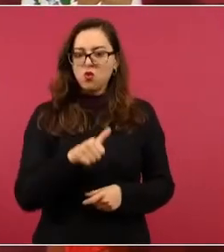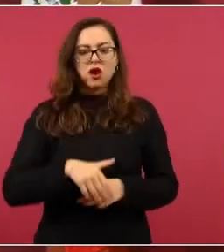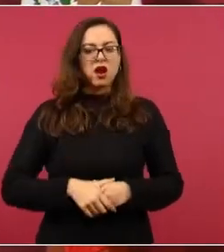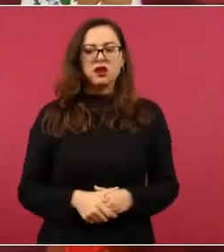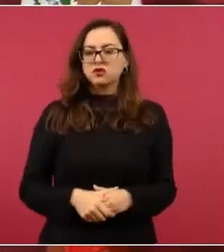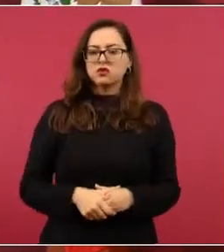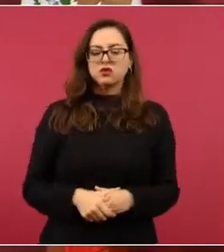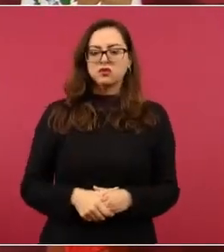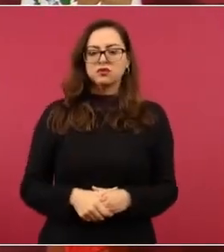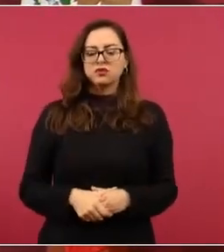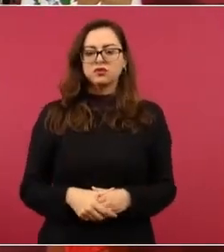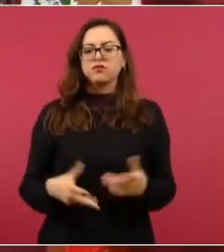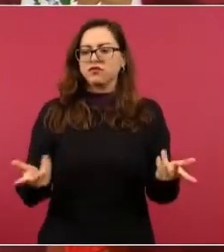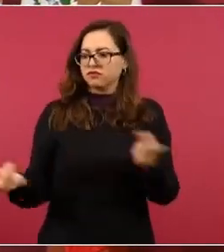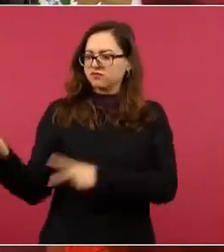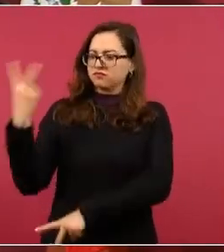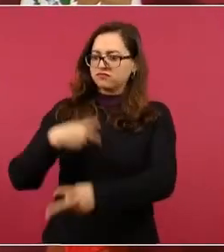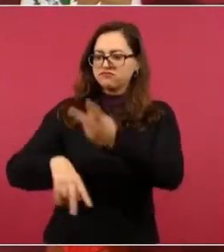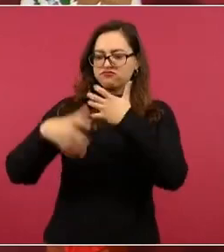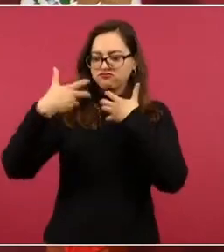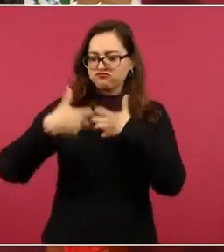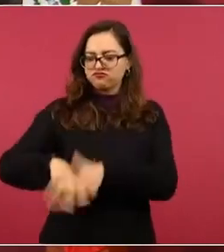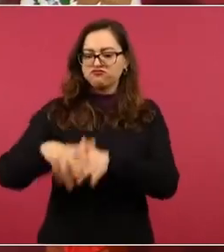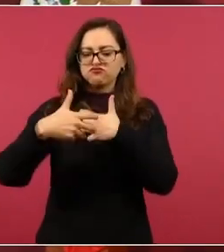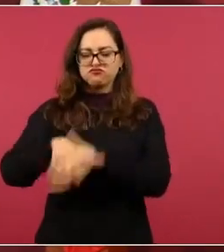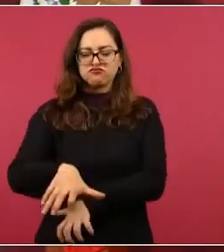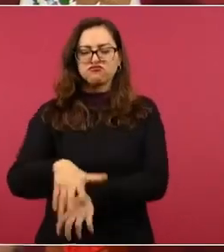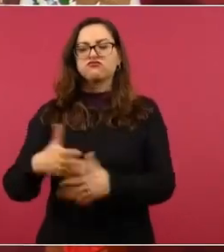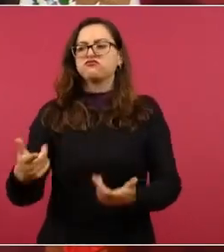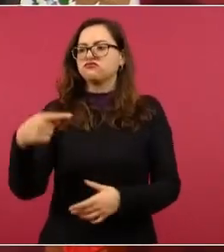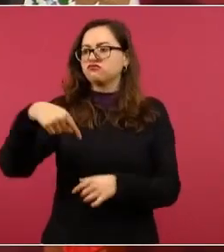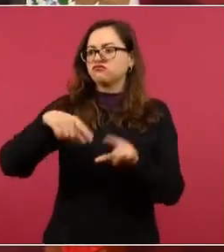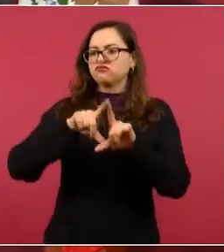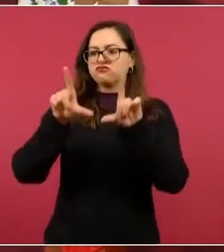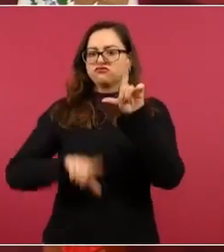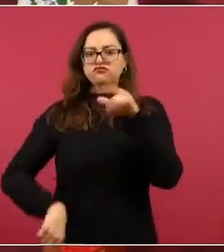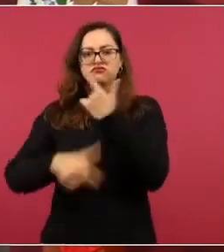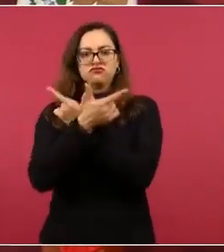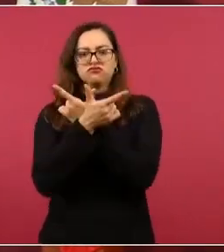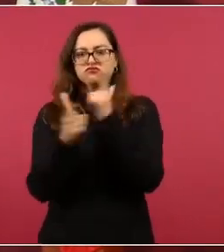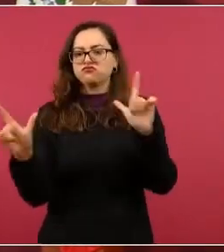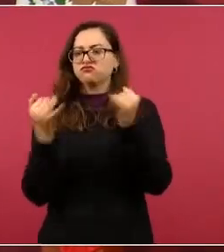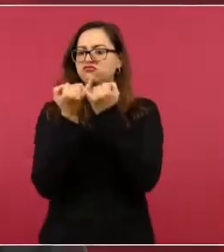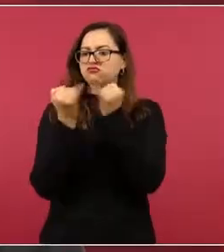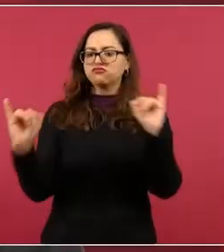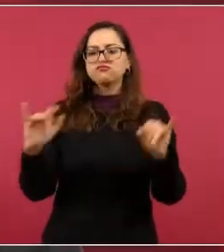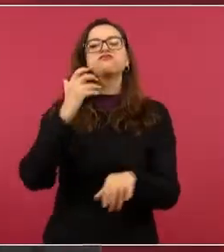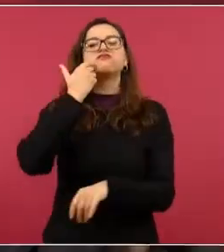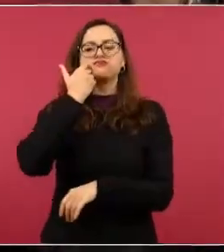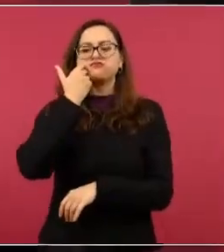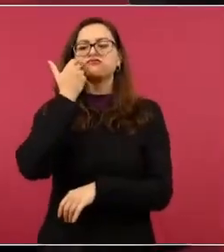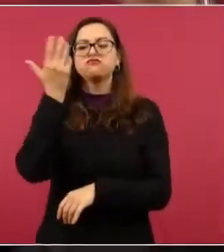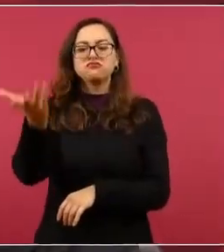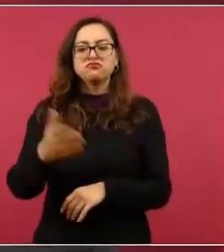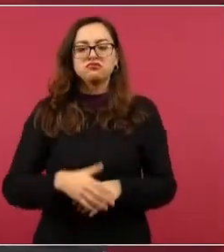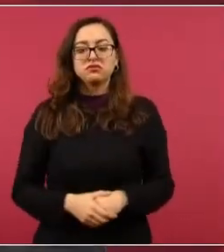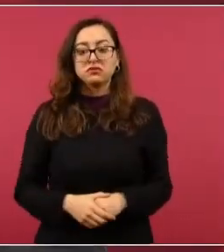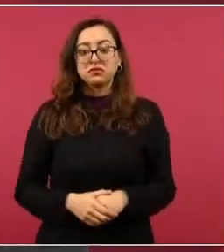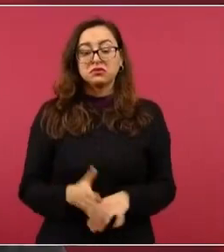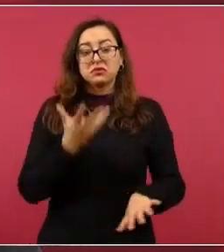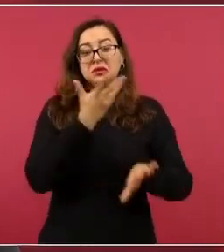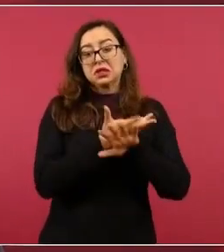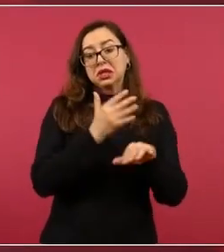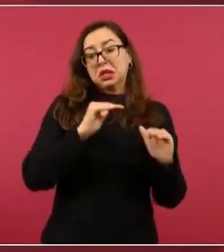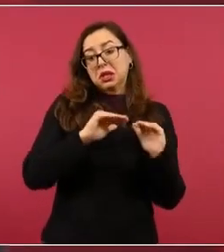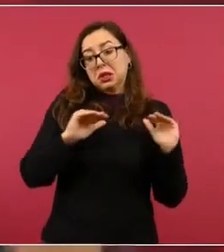México sea siempre un país libre. y soberano, no una colonia,